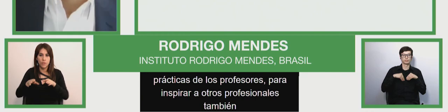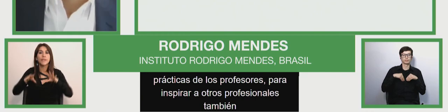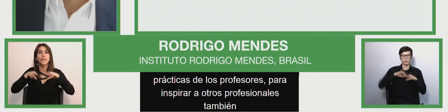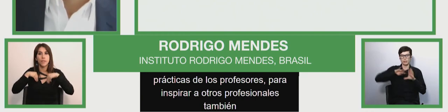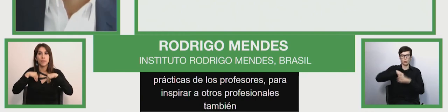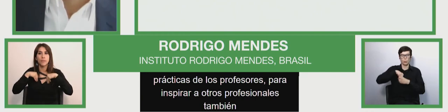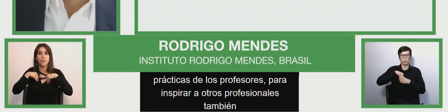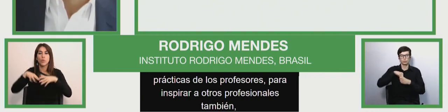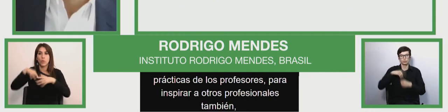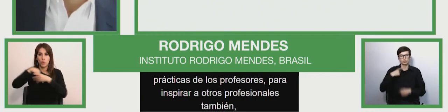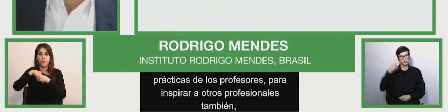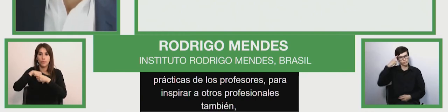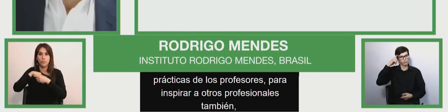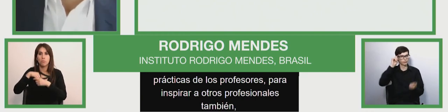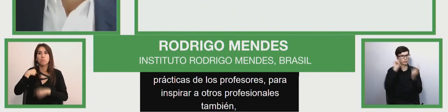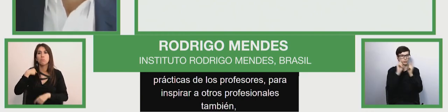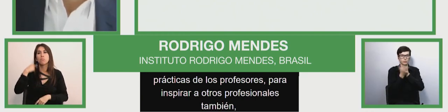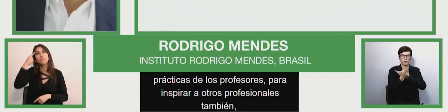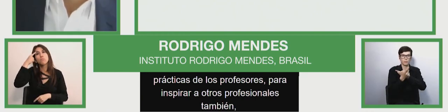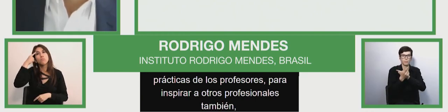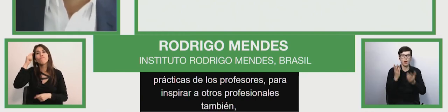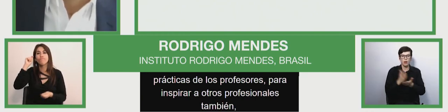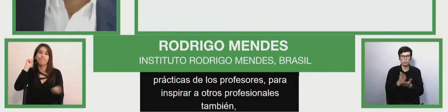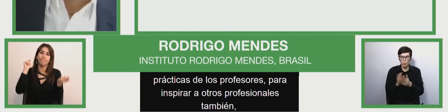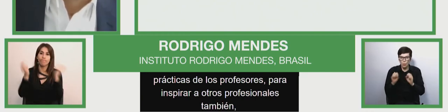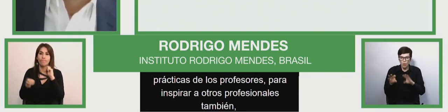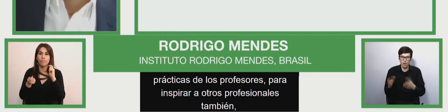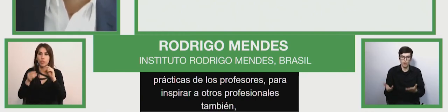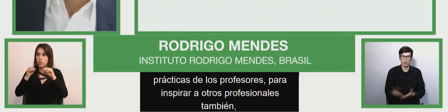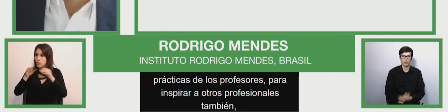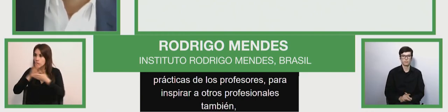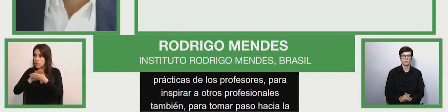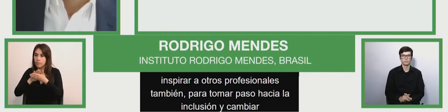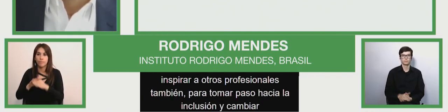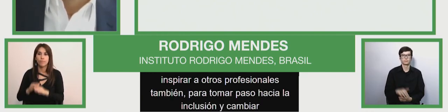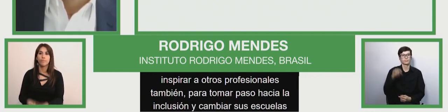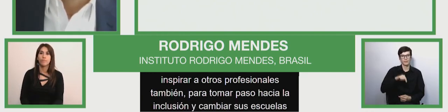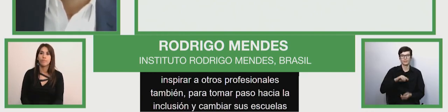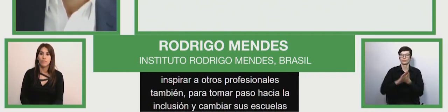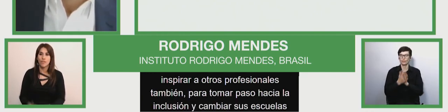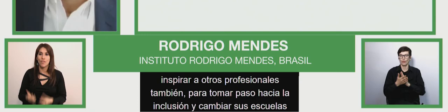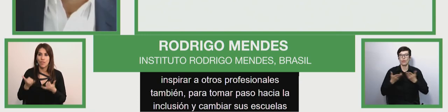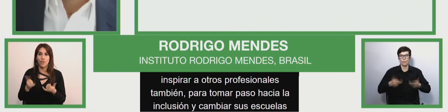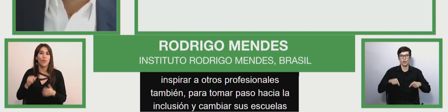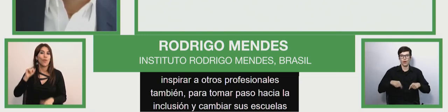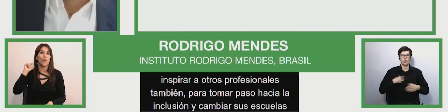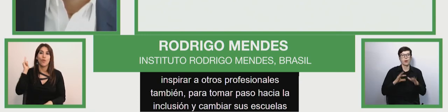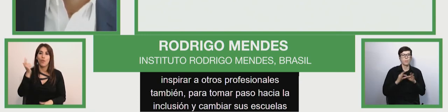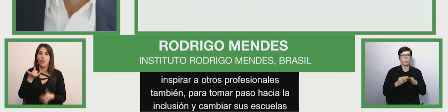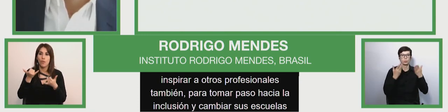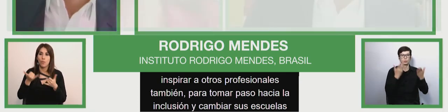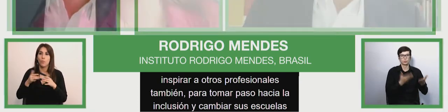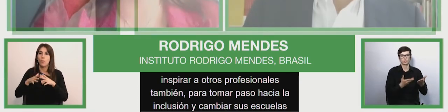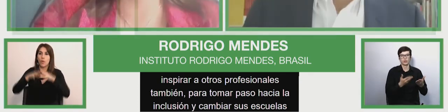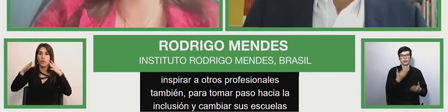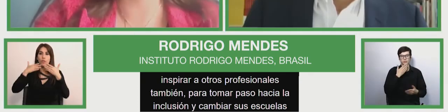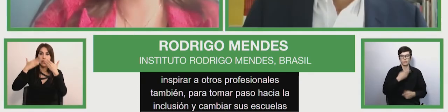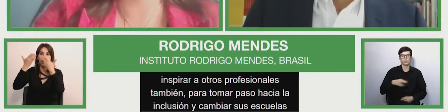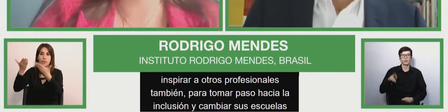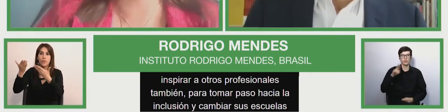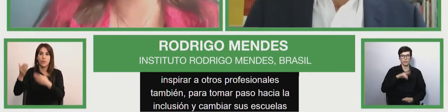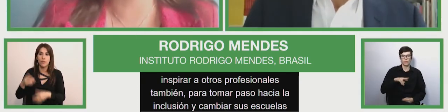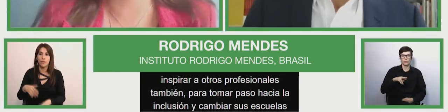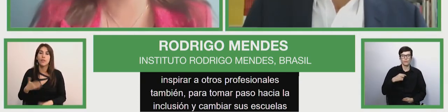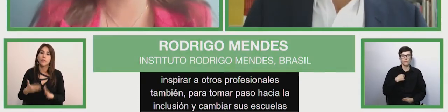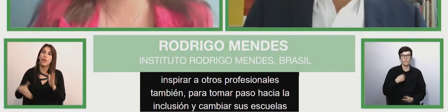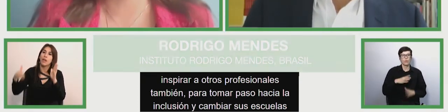y cambiar sus escuelas eso es todo por ahora muchas gracias nuevamente